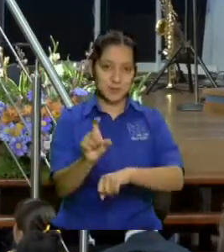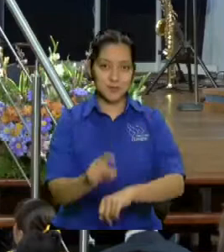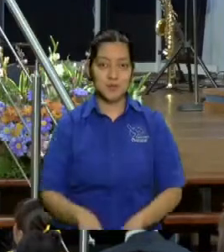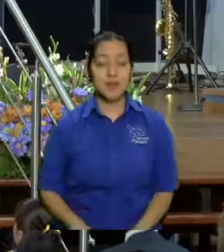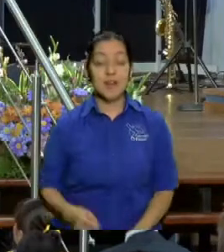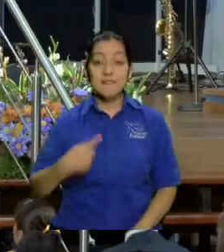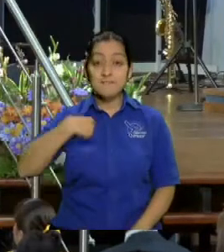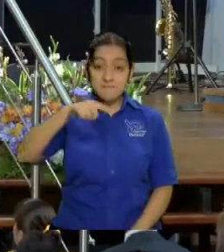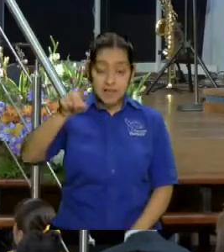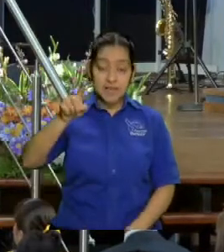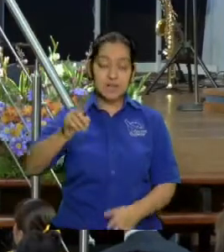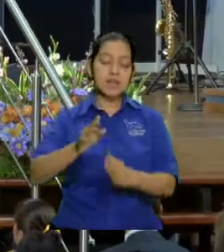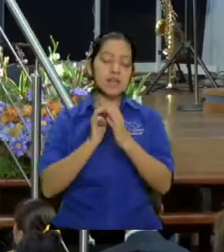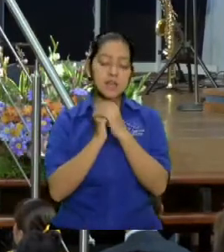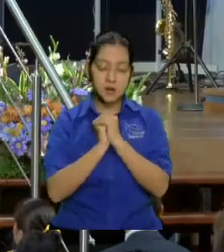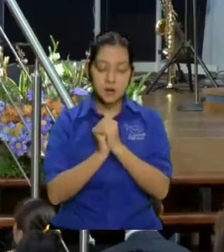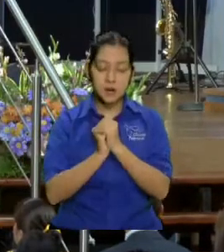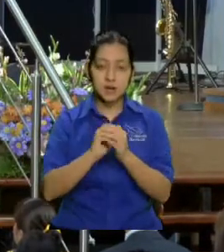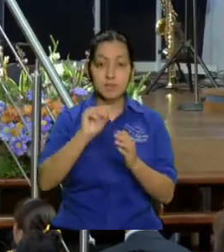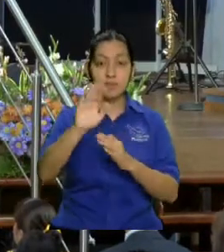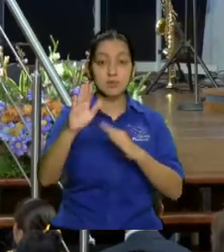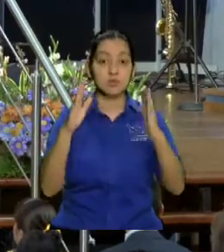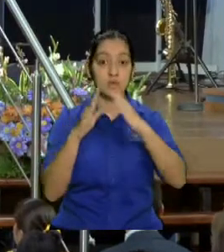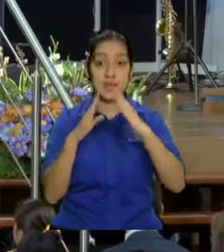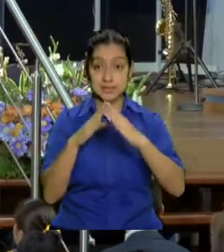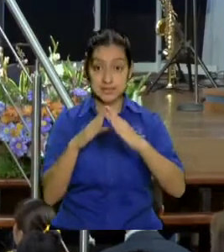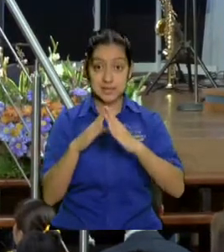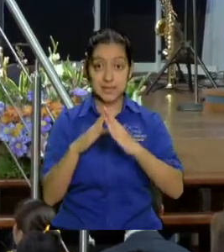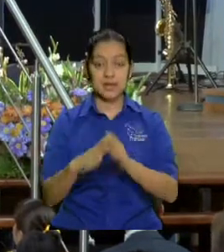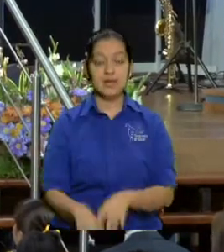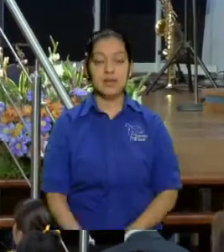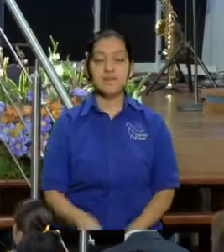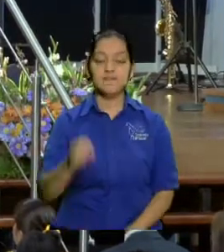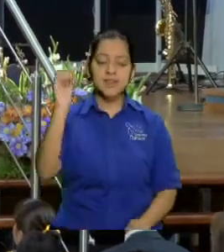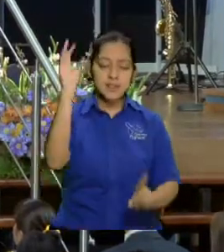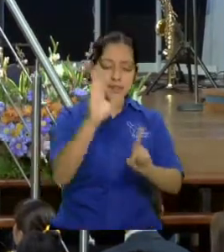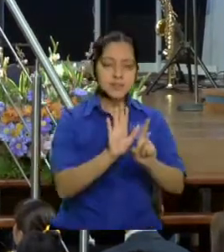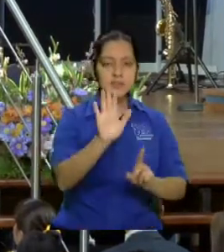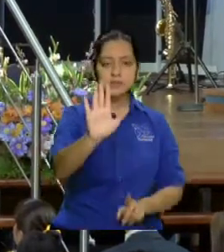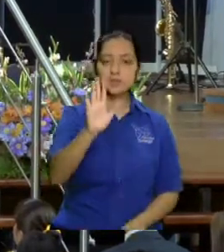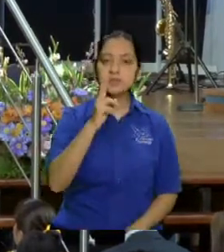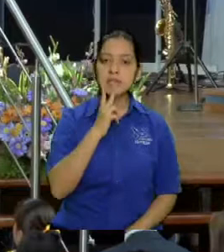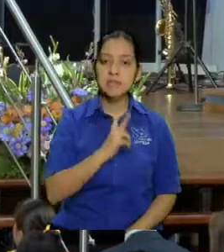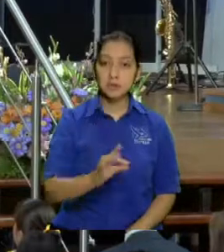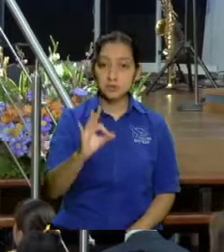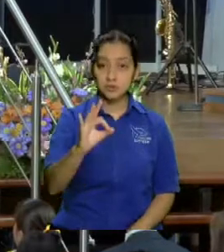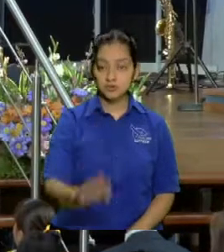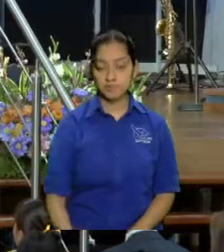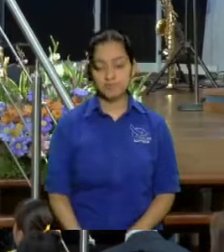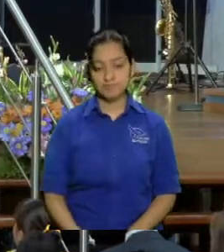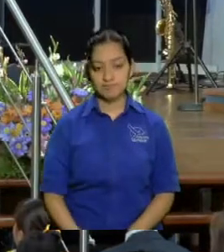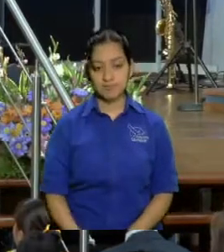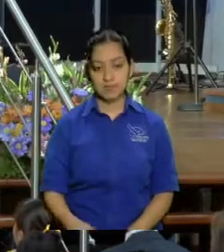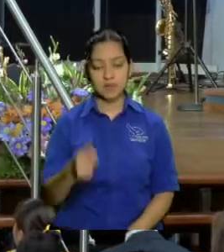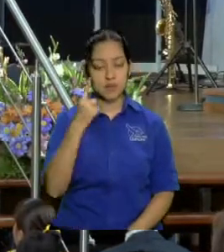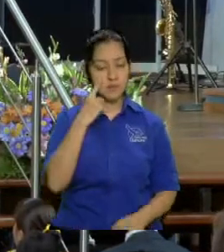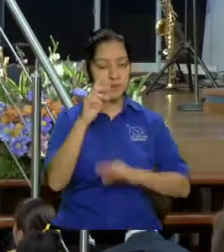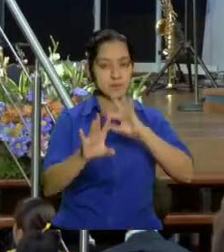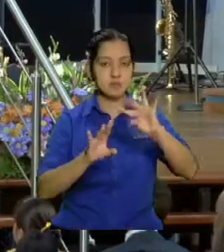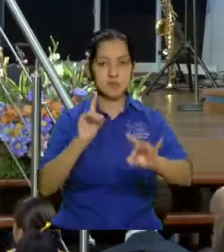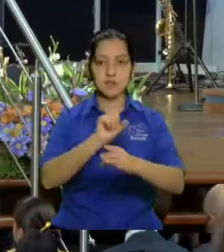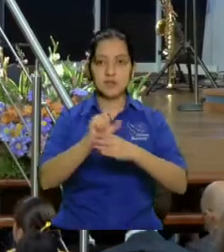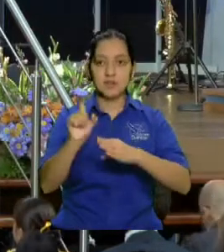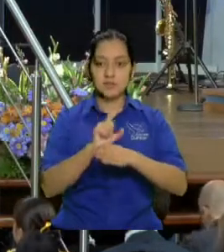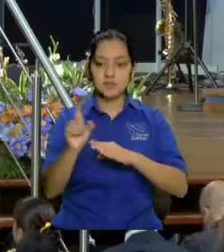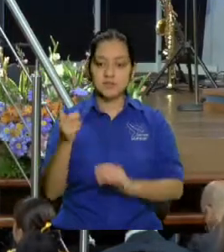por las puertas de tu casa hermano bendice a tus hijos bueno miremos algunas cosas que dice la Biblia aquí